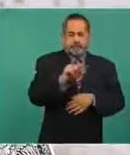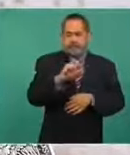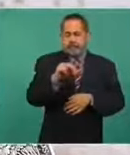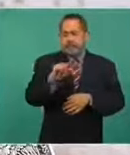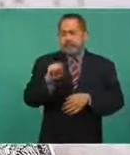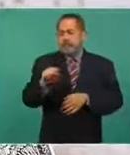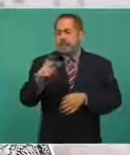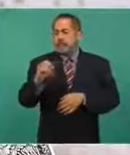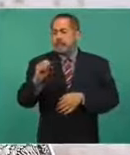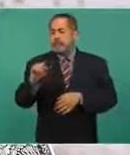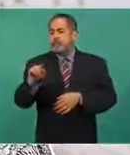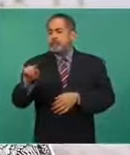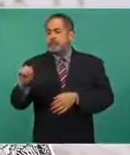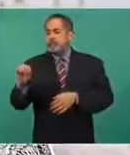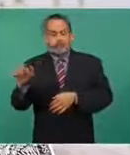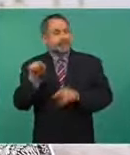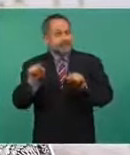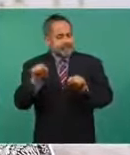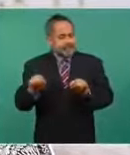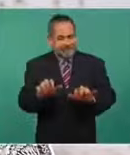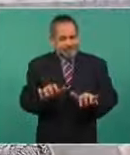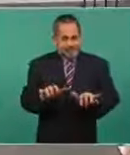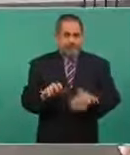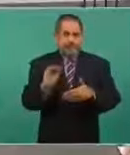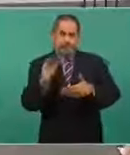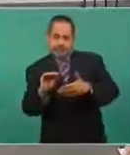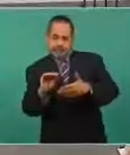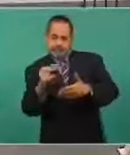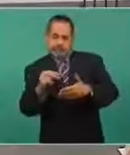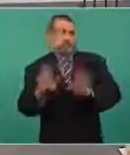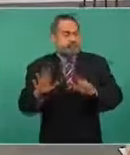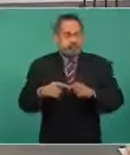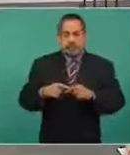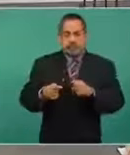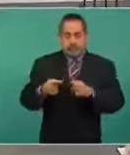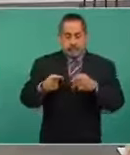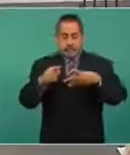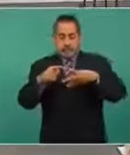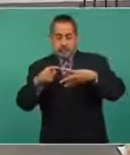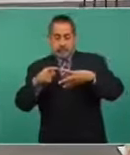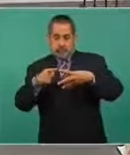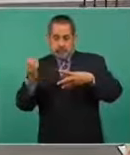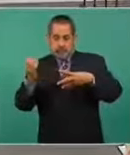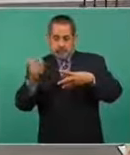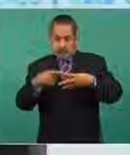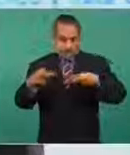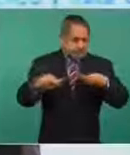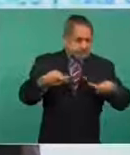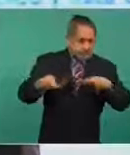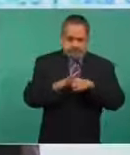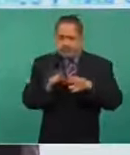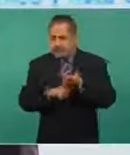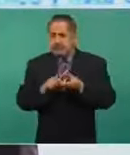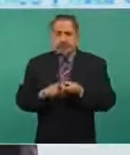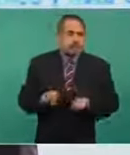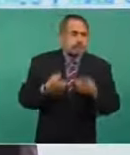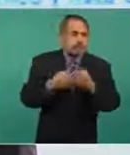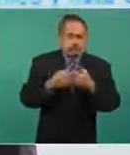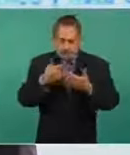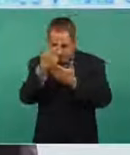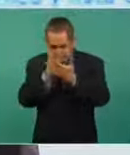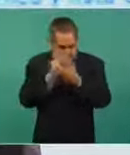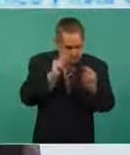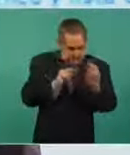.gov.mx y en la primera semana de octubre se estarán preparando operativamente las unidades médicas que serán